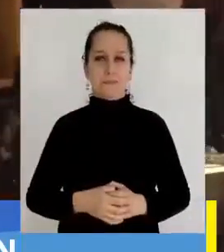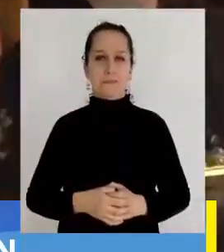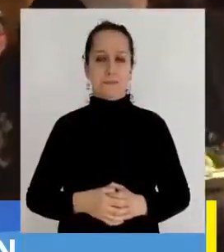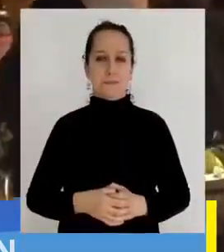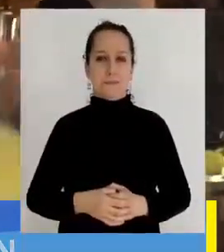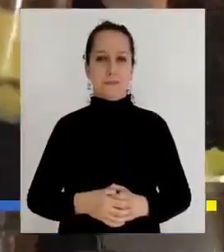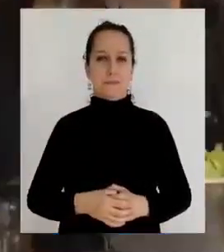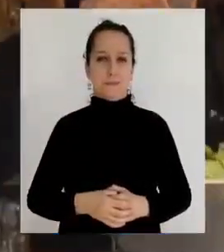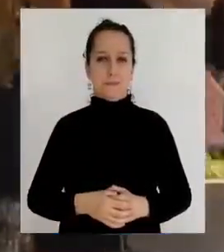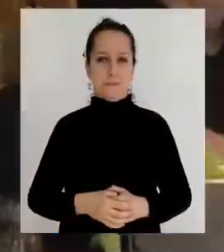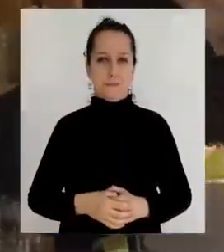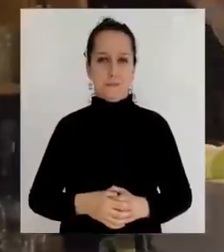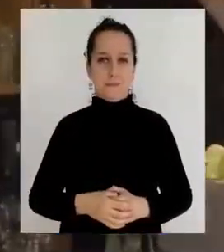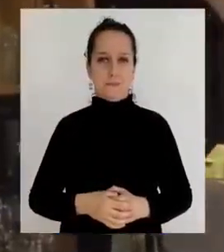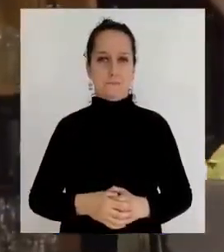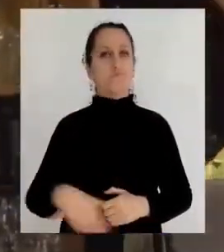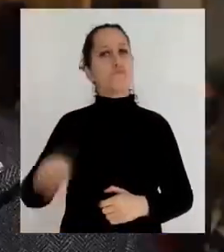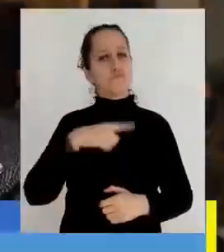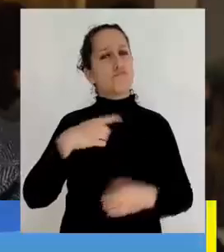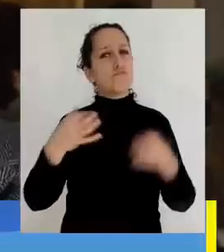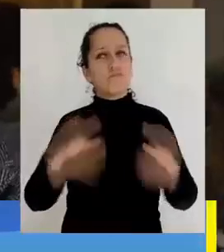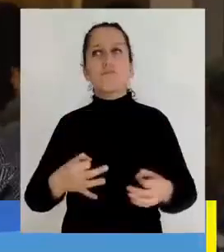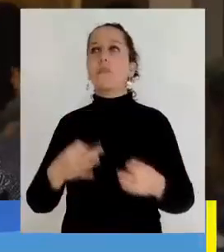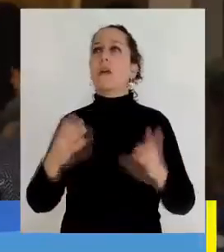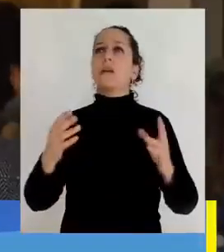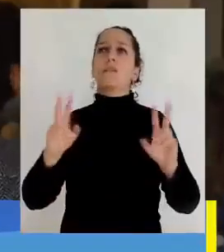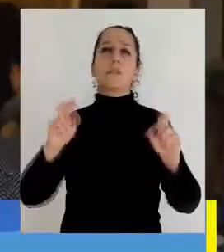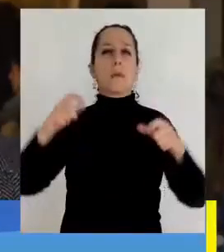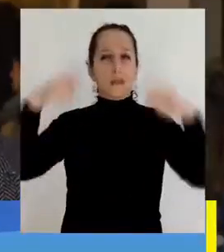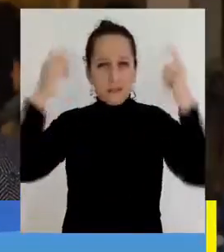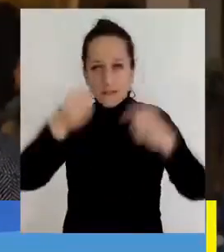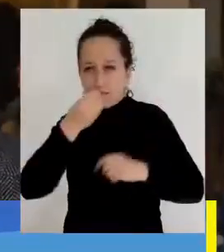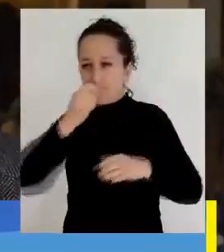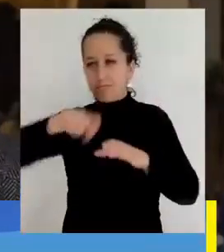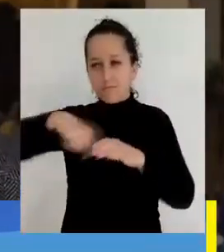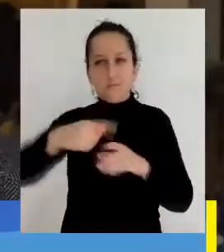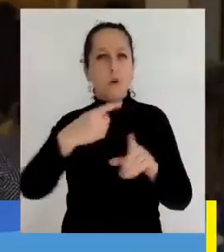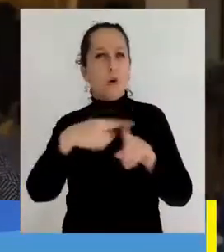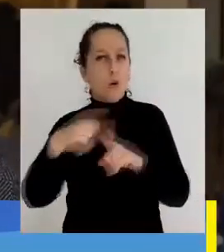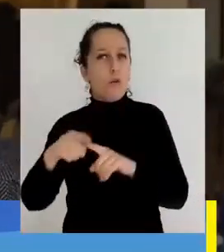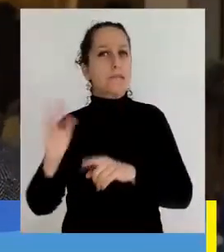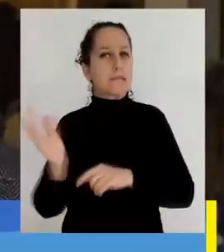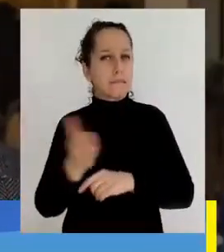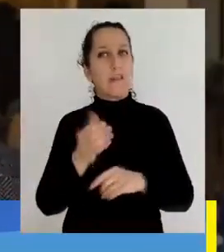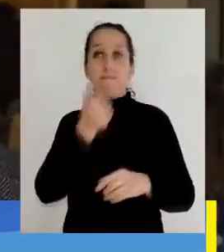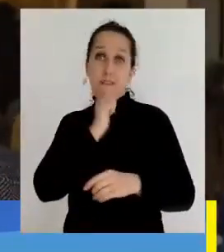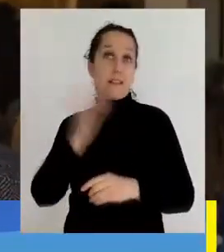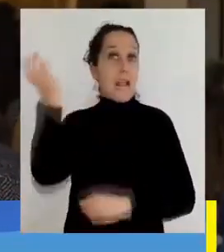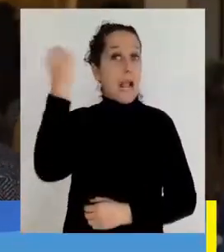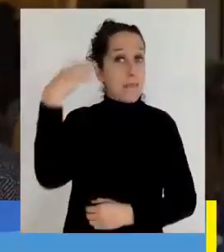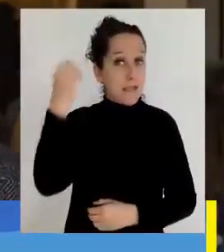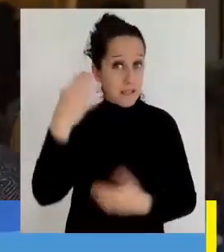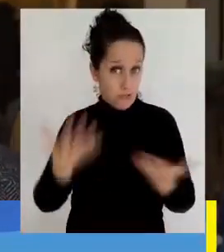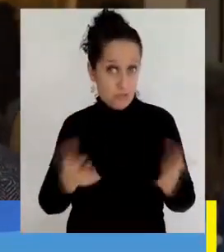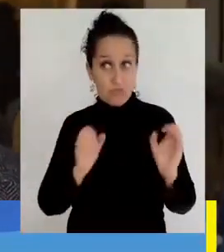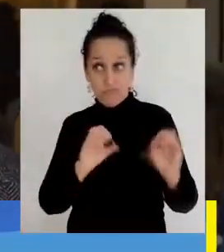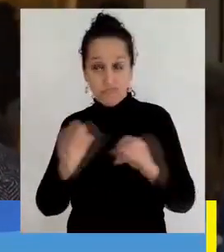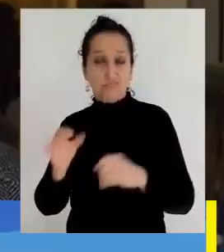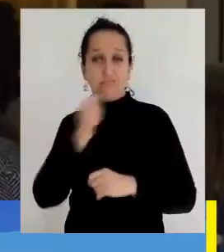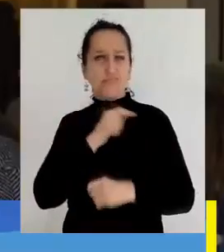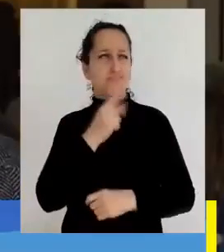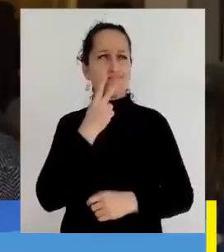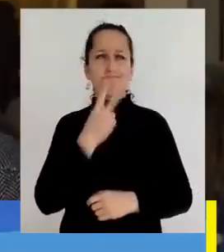Estamos muy convencidos de que en materia de restauración y gastronomía faltan instancias de capacitación. Hoy día nosotros